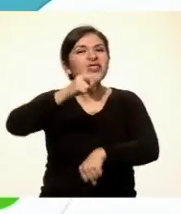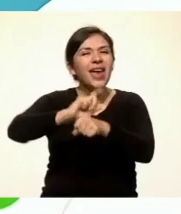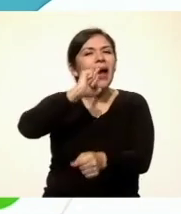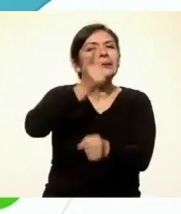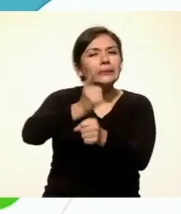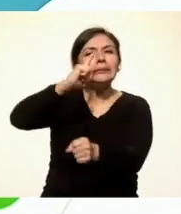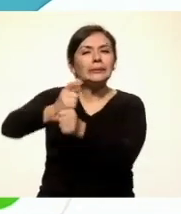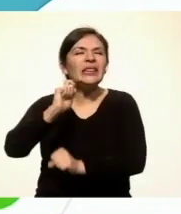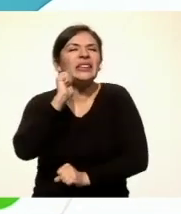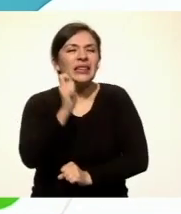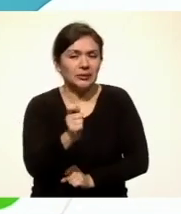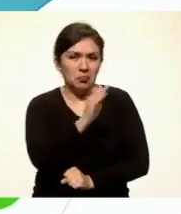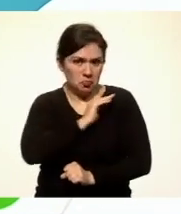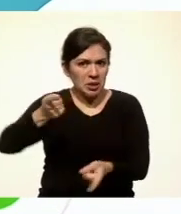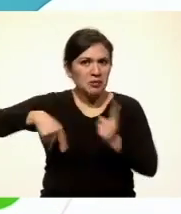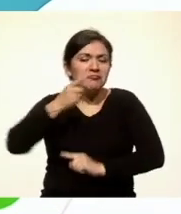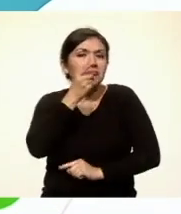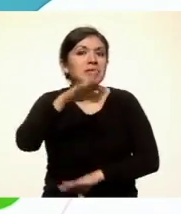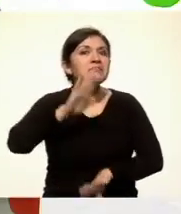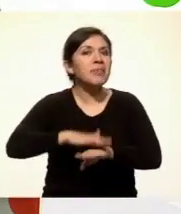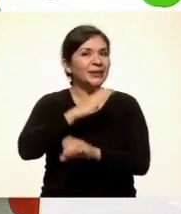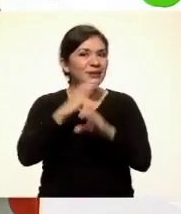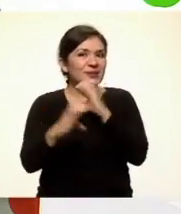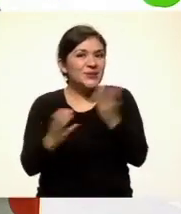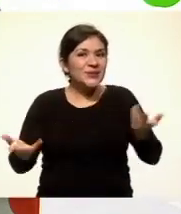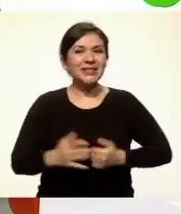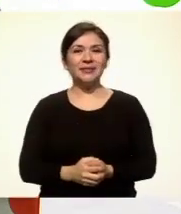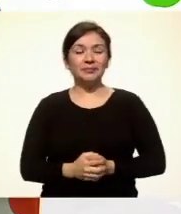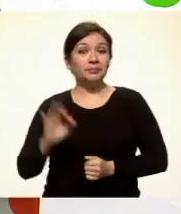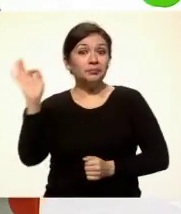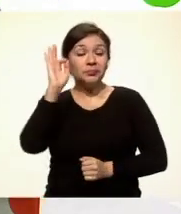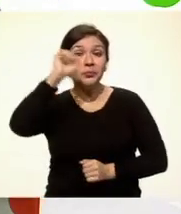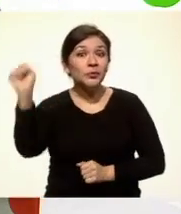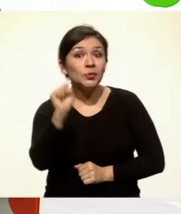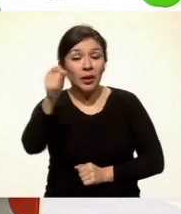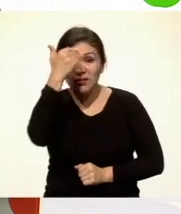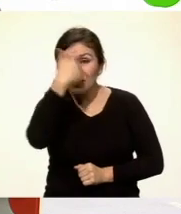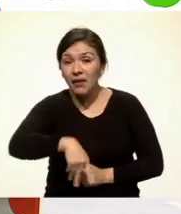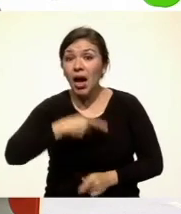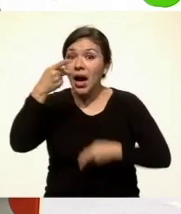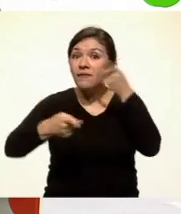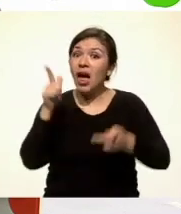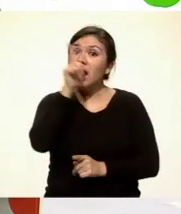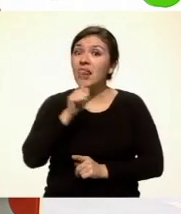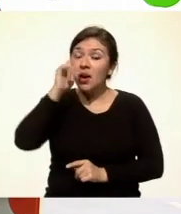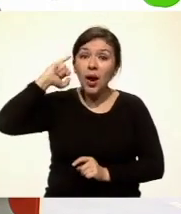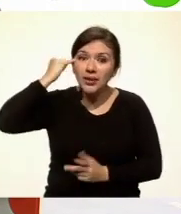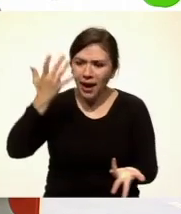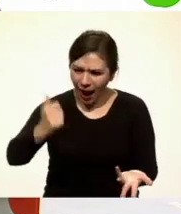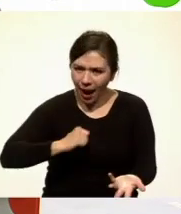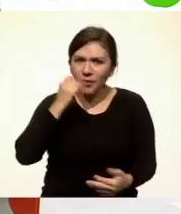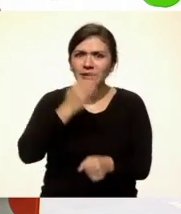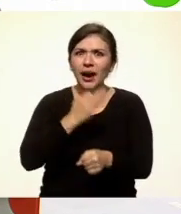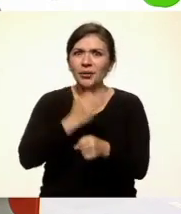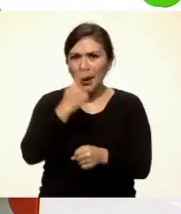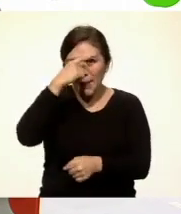hoy. Seguro podrán decirte o enseñarte algo más. Y si tienes la fortuna de hablar una lengua indígena, aprovecha